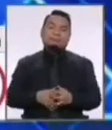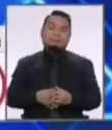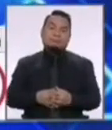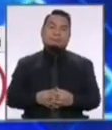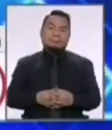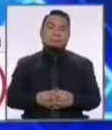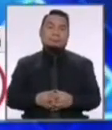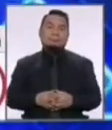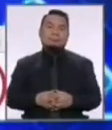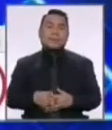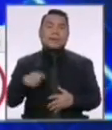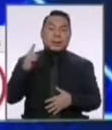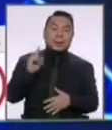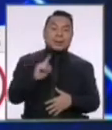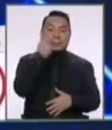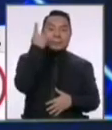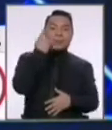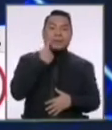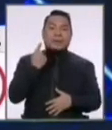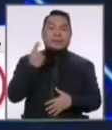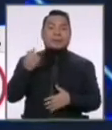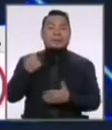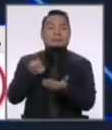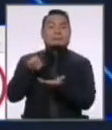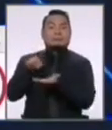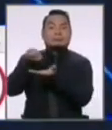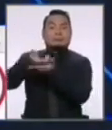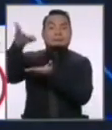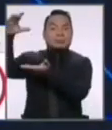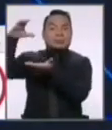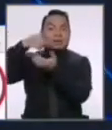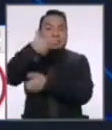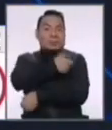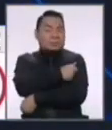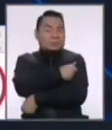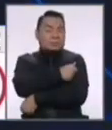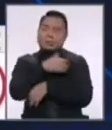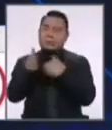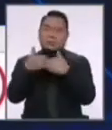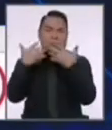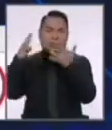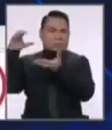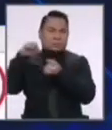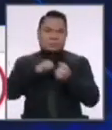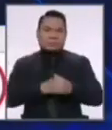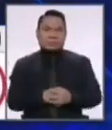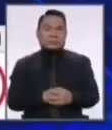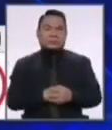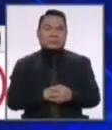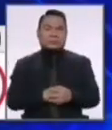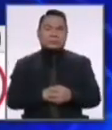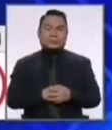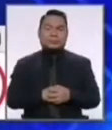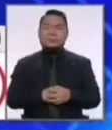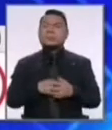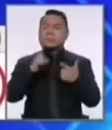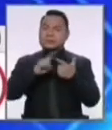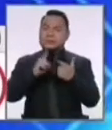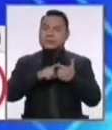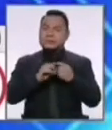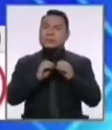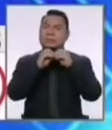Primero traer la vacuna cuesta lo que cuesta. Segundo instalar